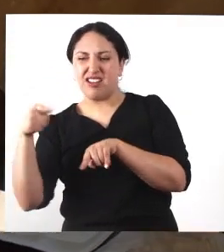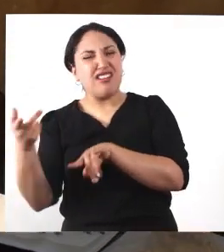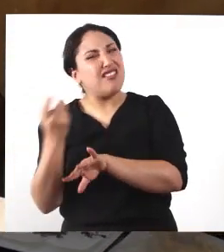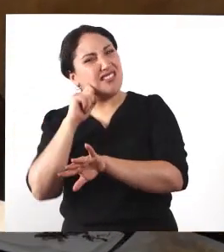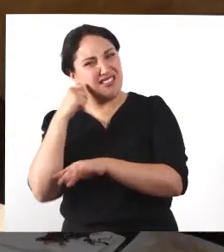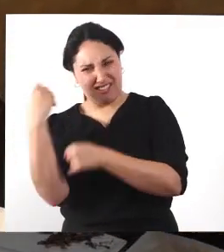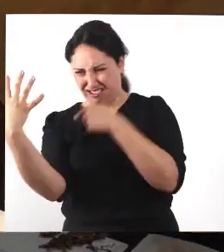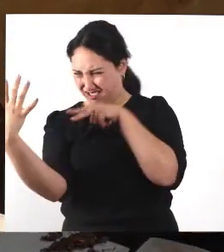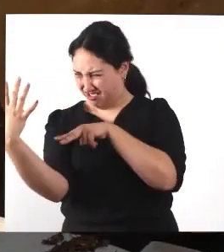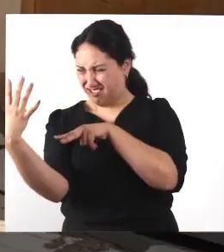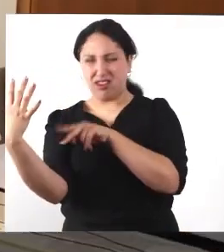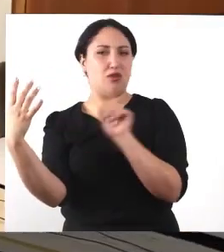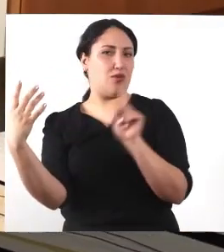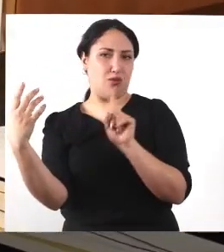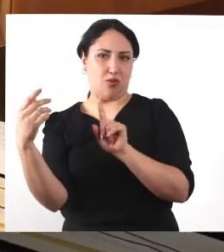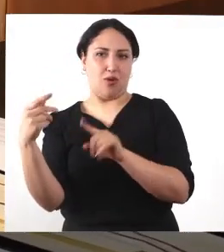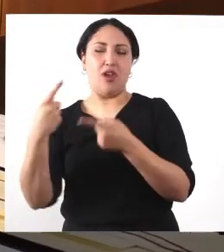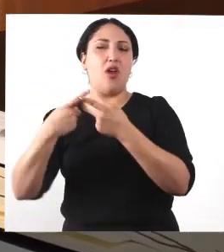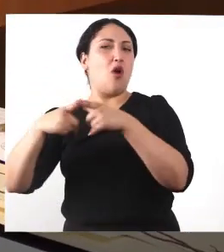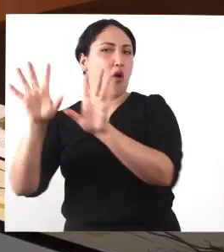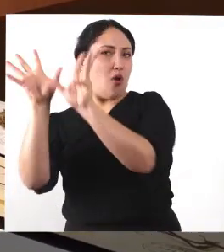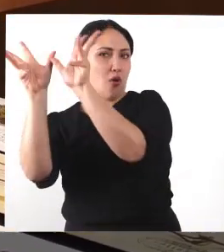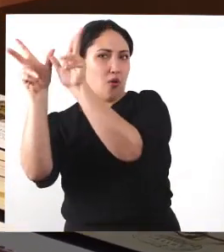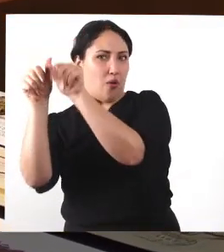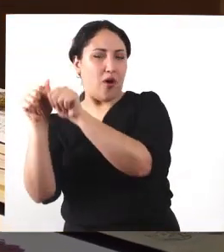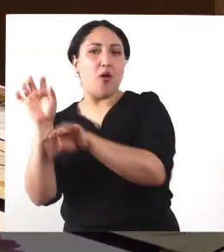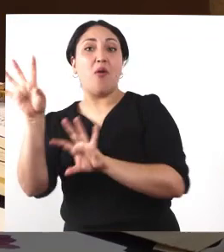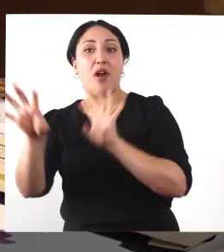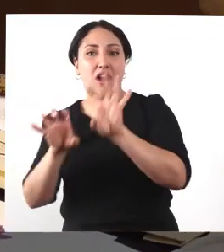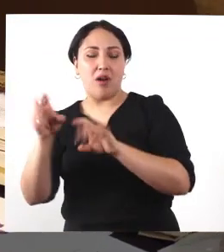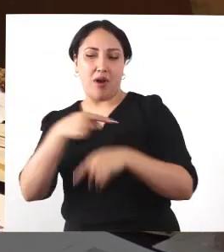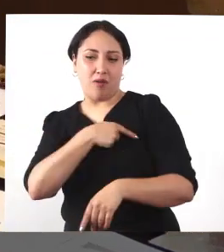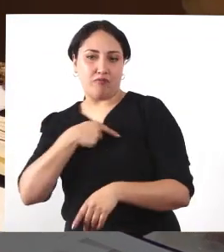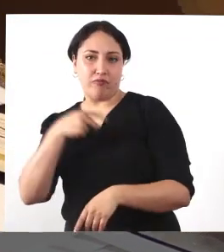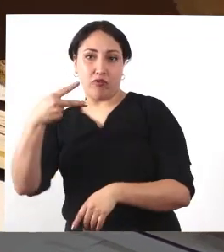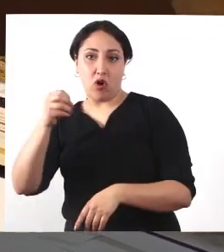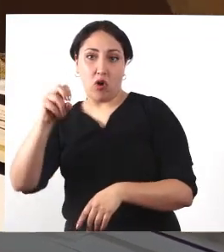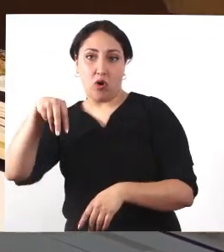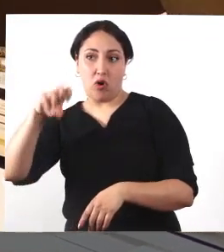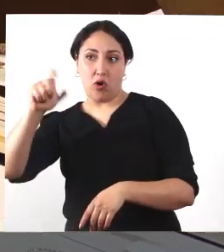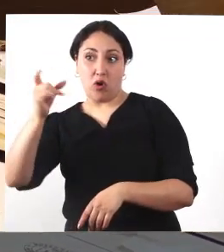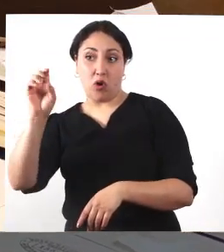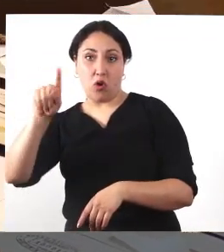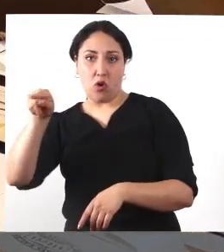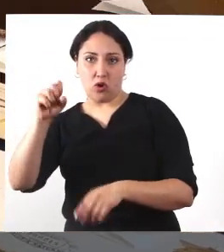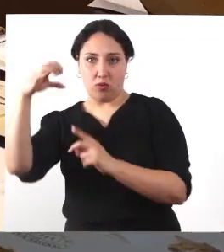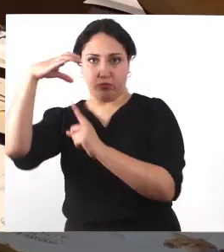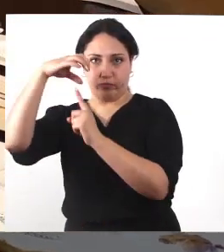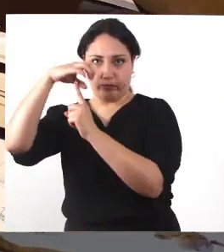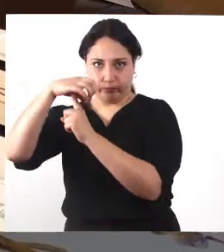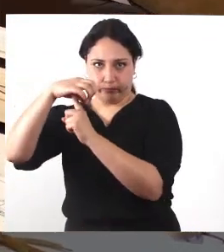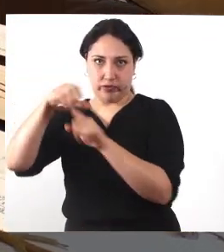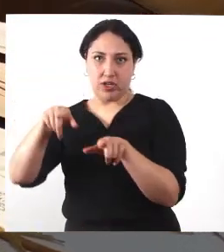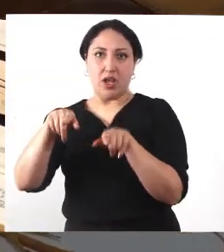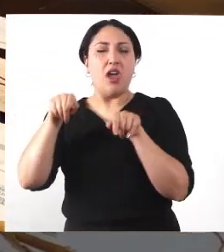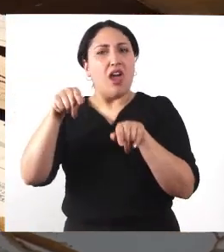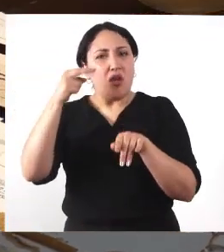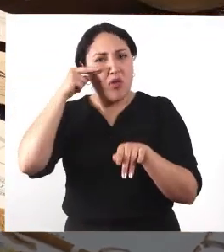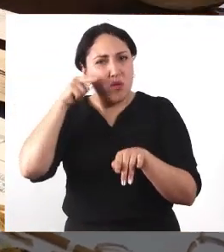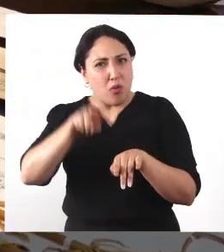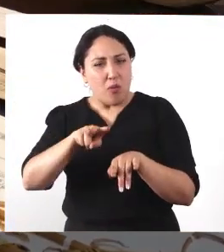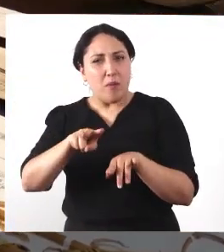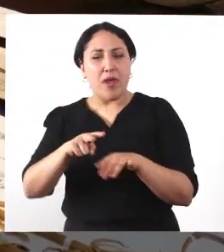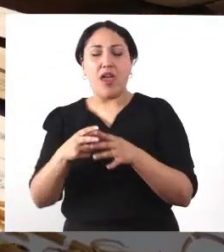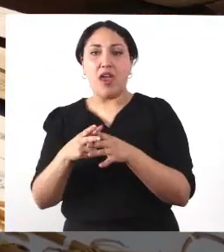al reino de los hongos. Todo lo que ven en esta mesa es una pequeña muestra de los tesoros que guardamos en el Herbario